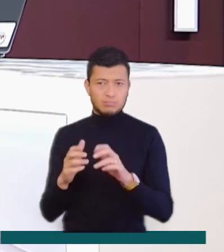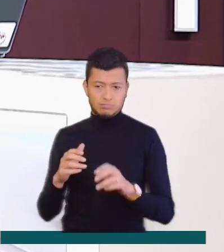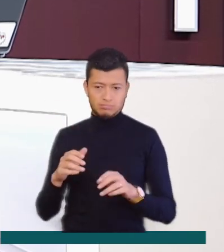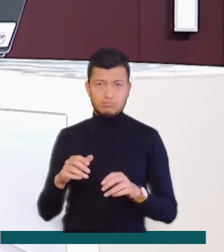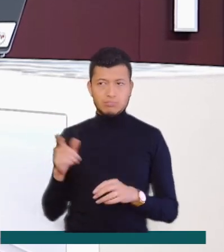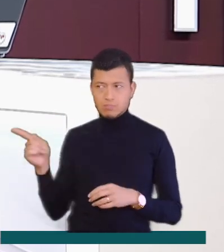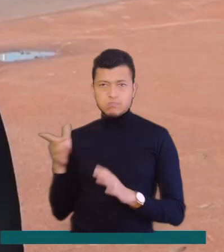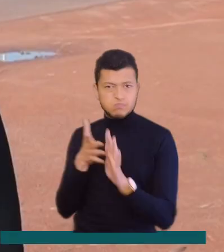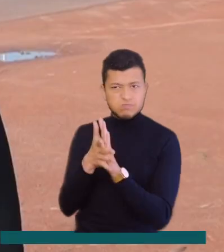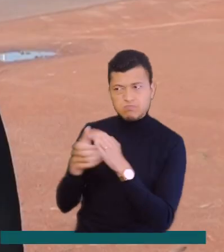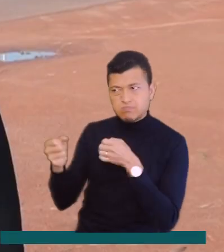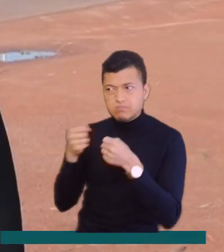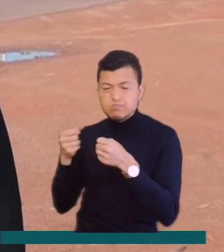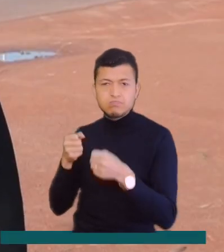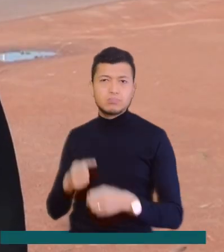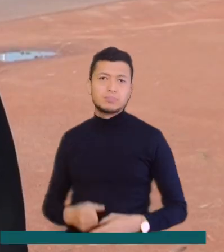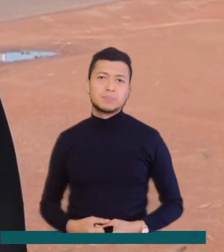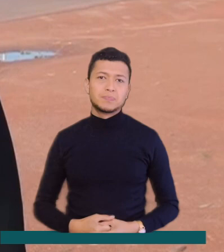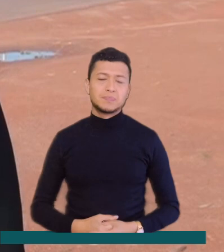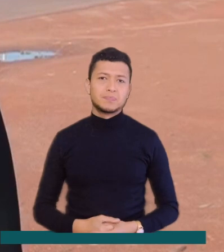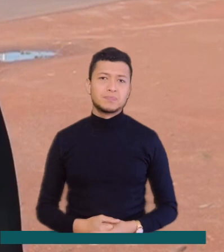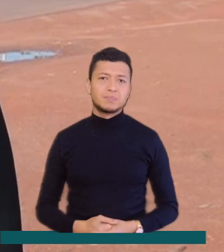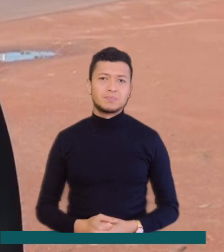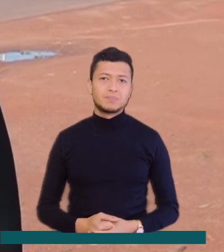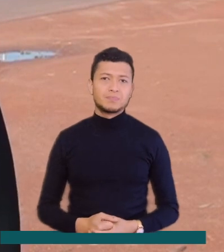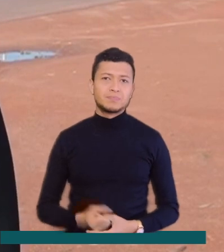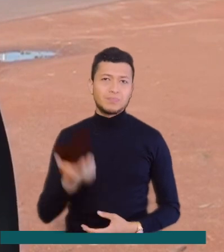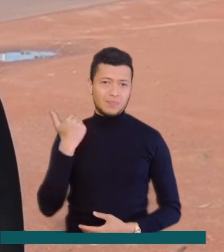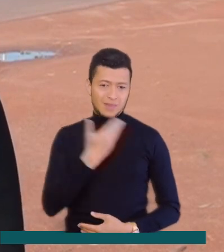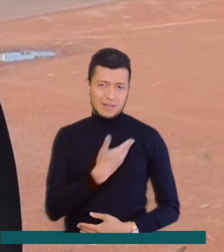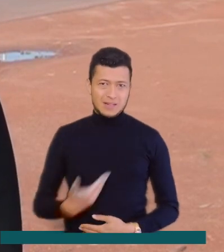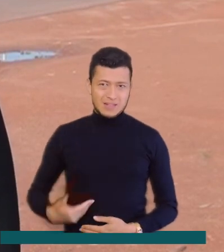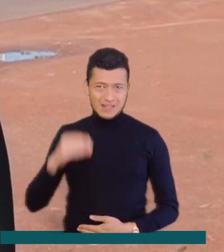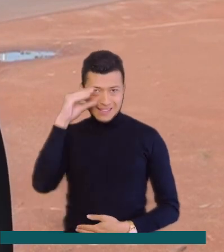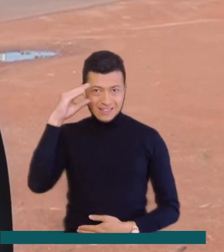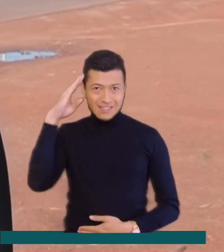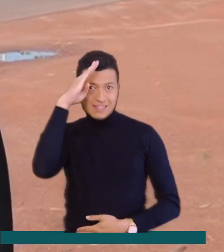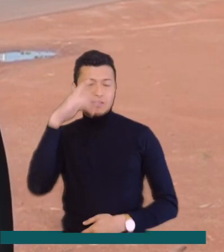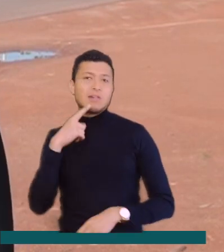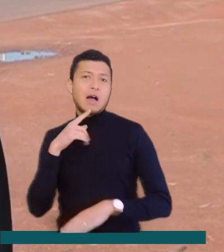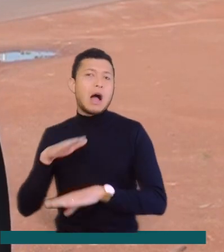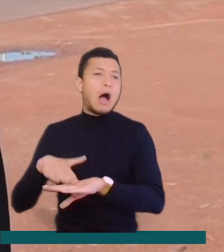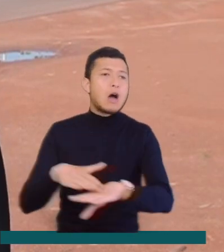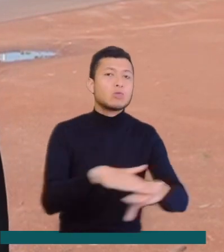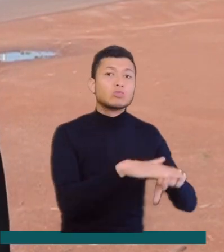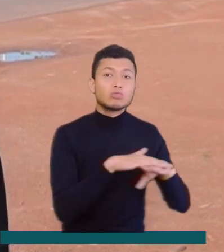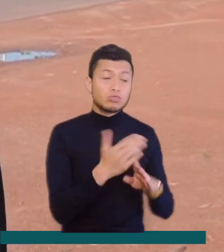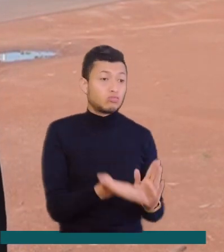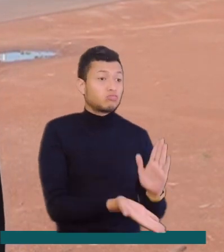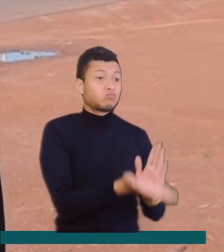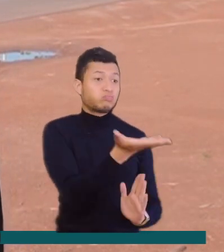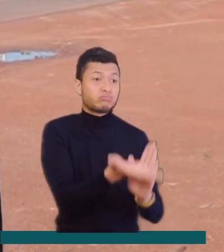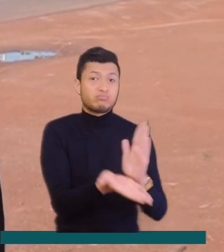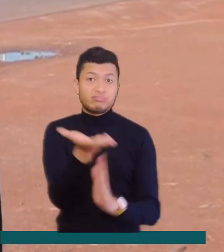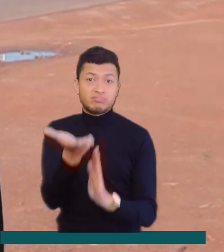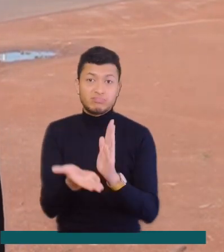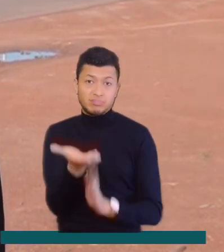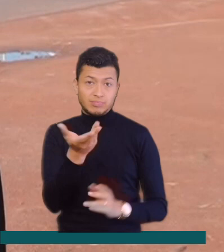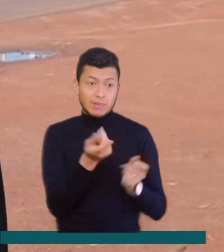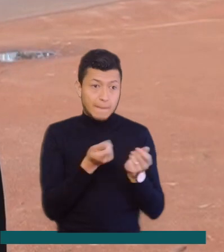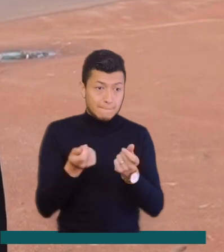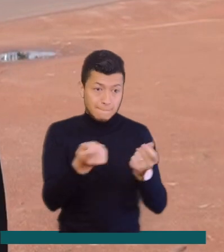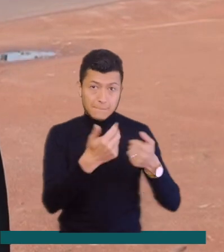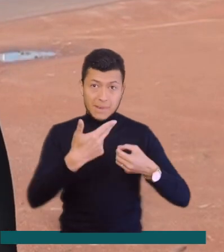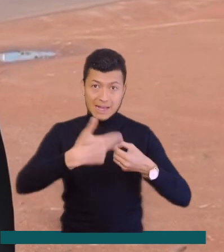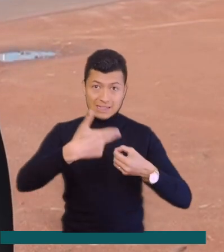comerciantes. Luego de que el presidente Gustavo Petro en días pasados anunciara un aumento en las tarifas del